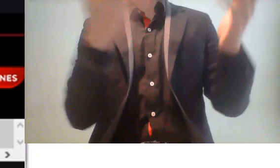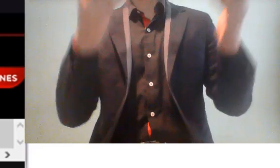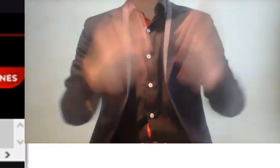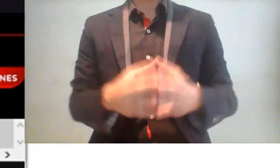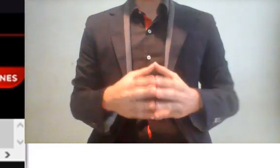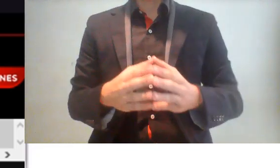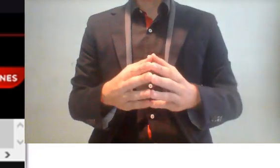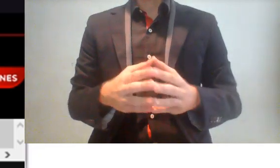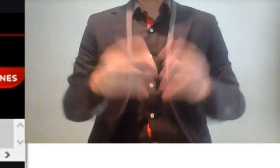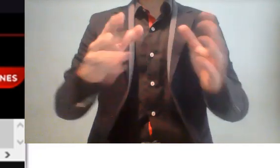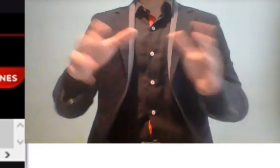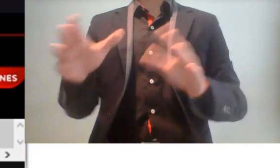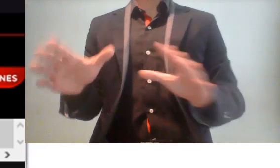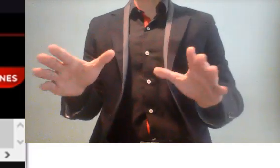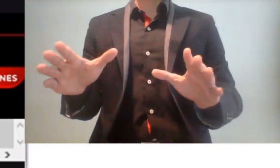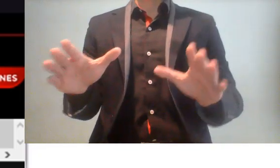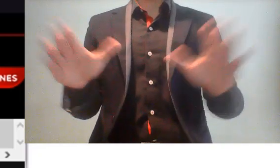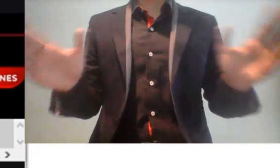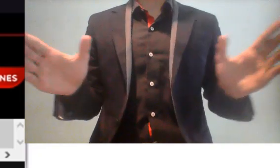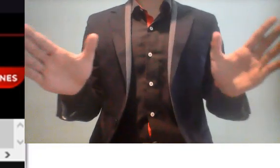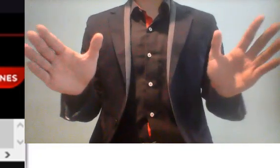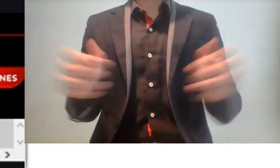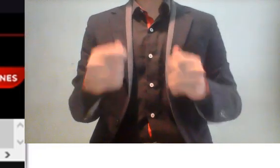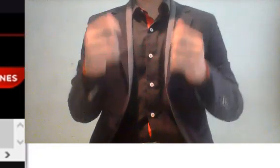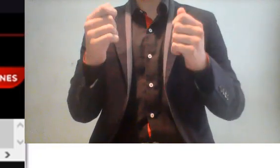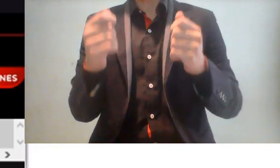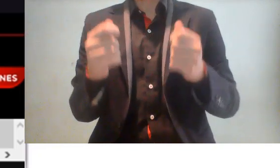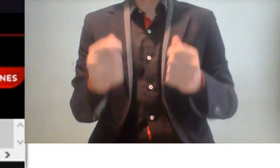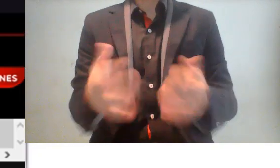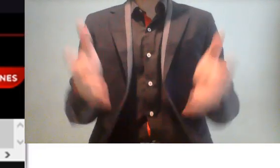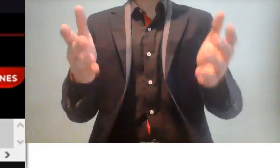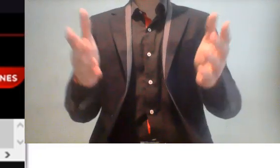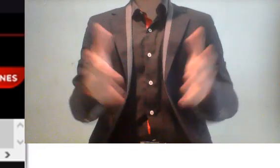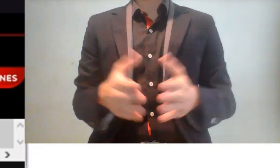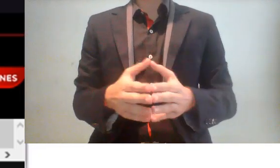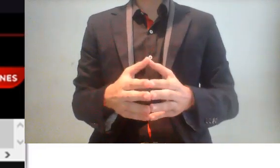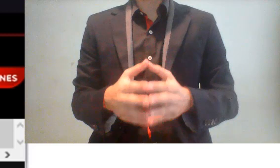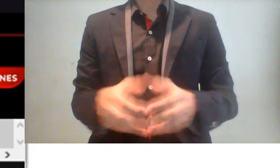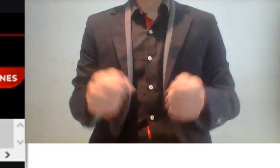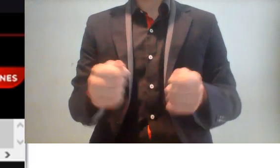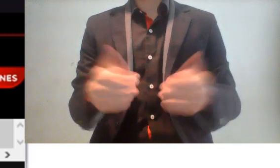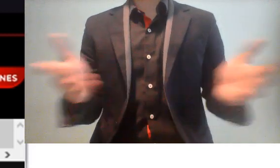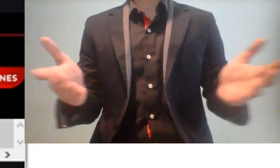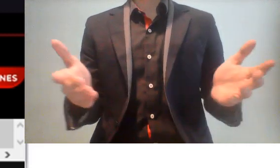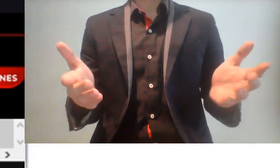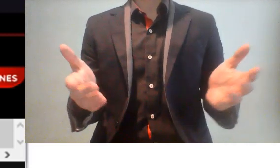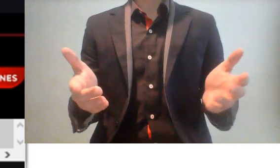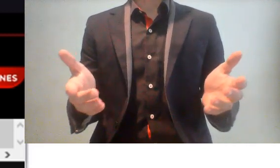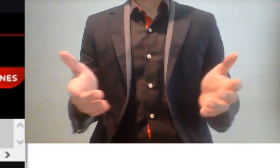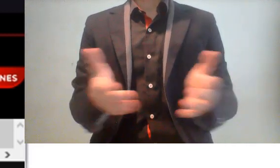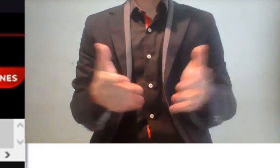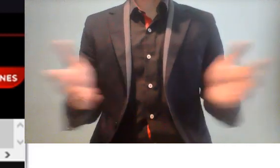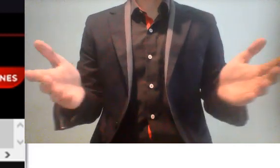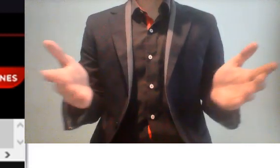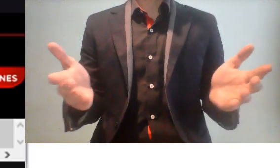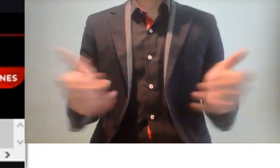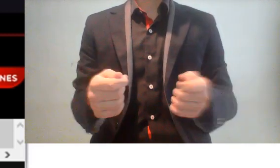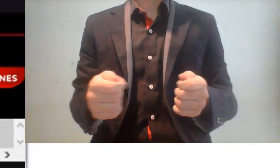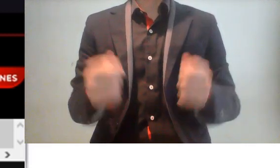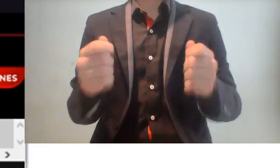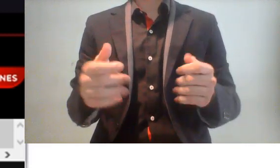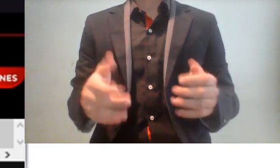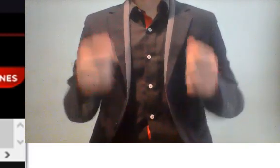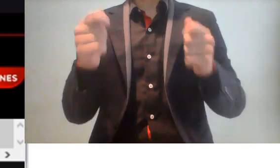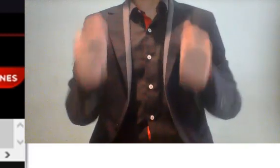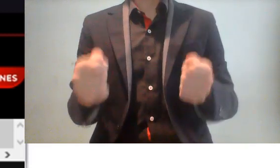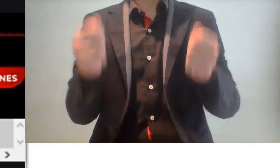ellos son mi sangre. Pero mientras, ojo, no seas pobre, porque ahí se les olvida a estos desgraciados que los fideicomisos van a ser para ellos.